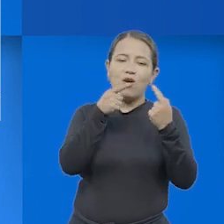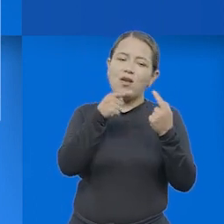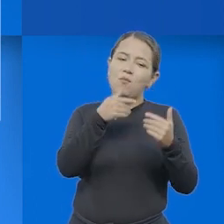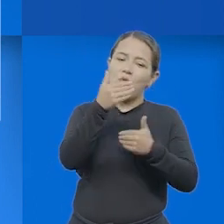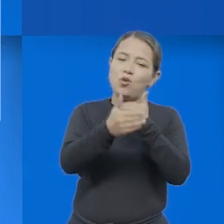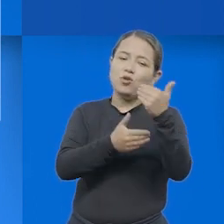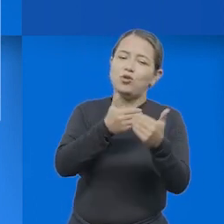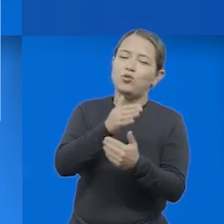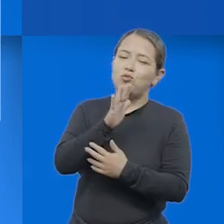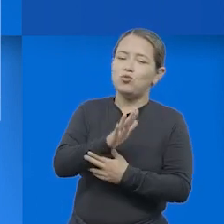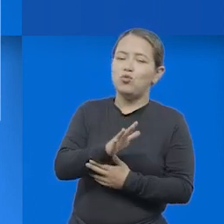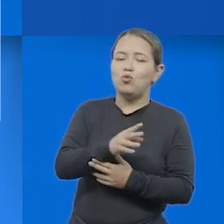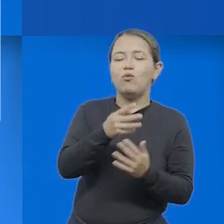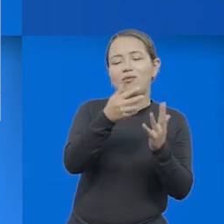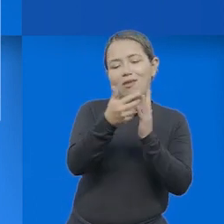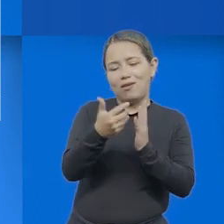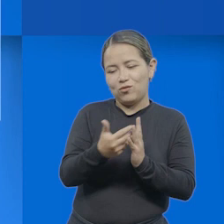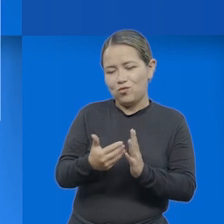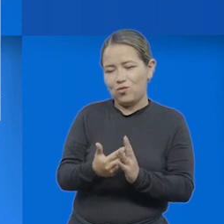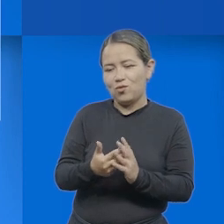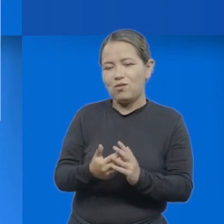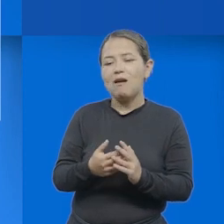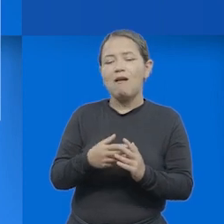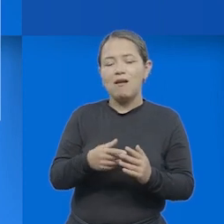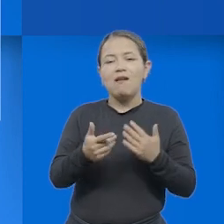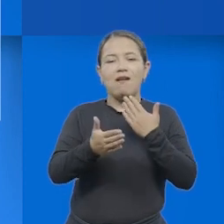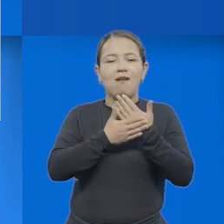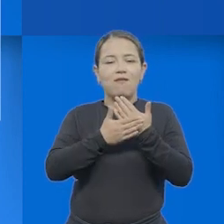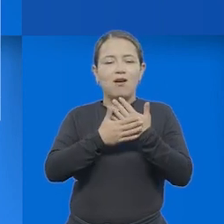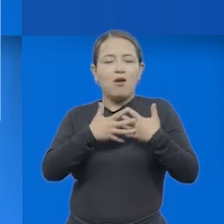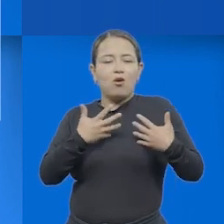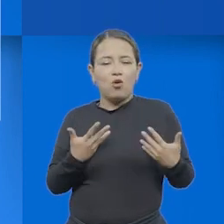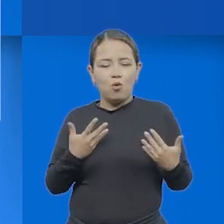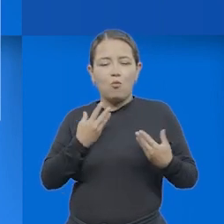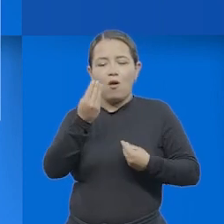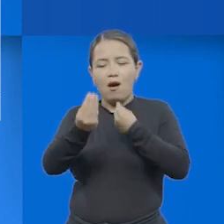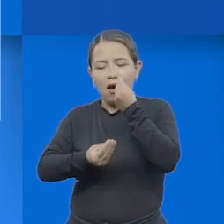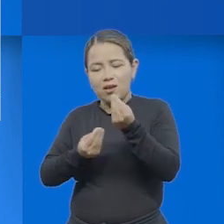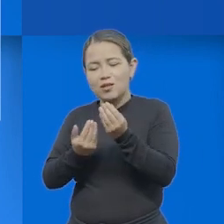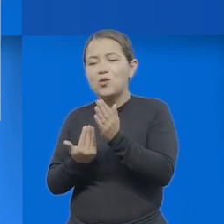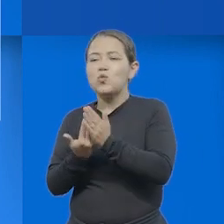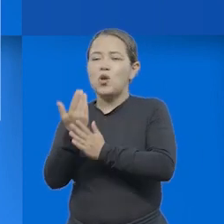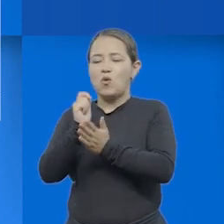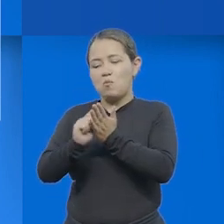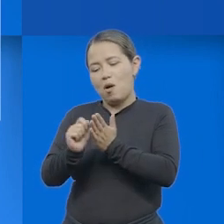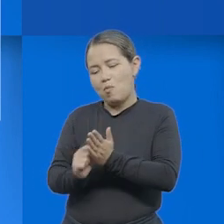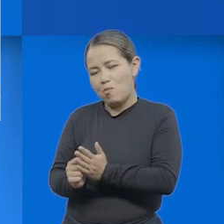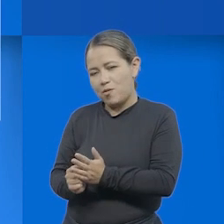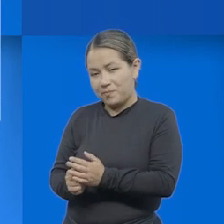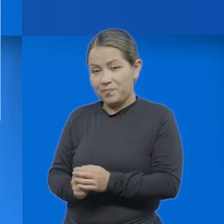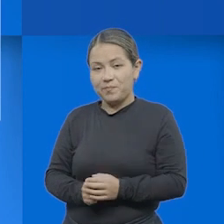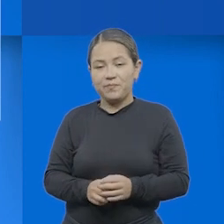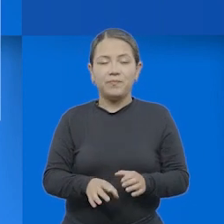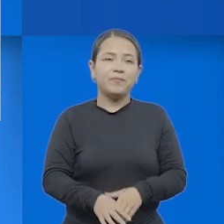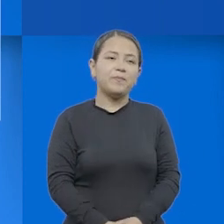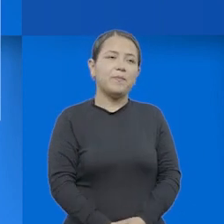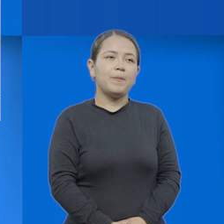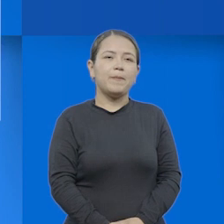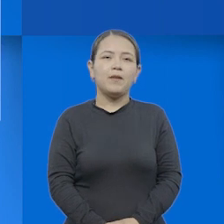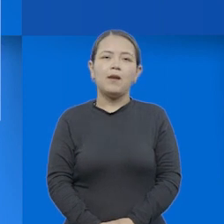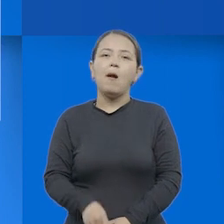esa comprensión que estamos haciendo de un determinado texto y que nos invita también a una producción. Luego,